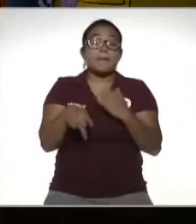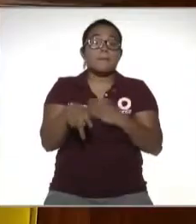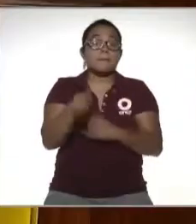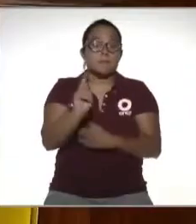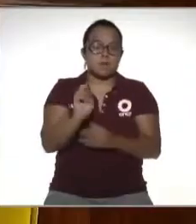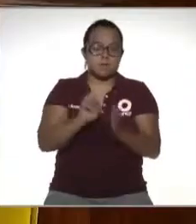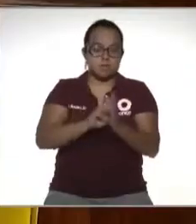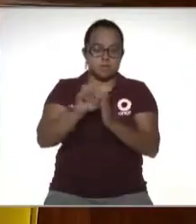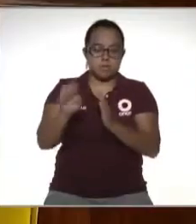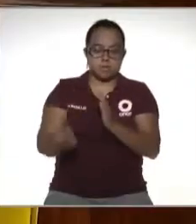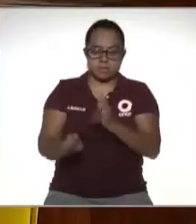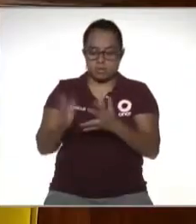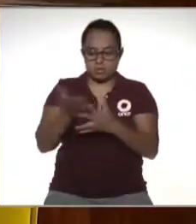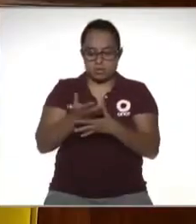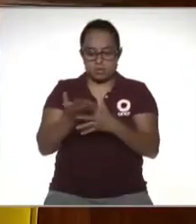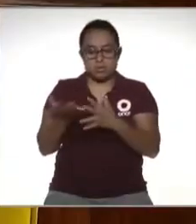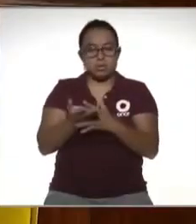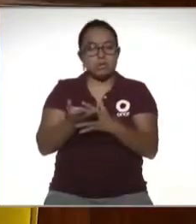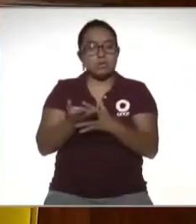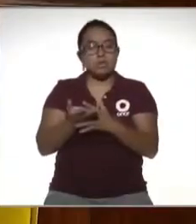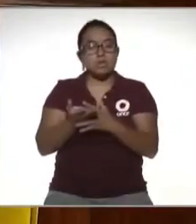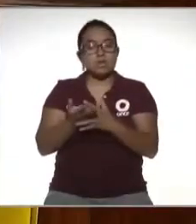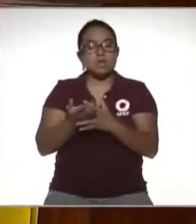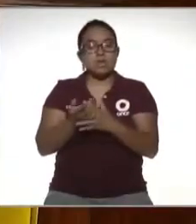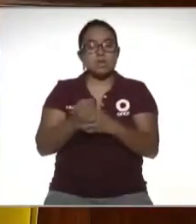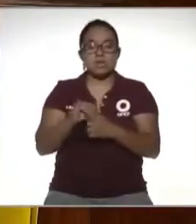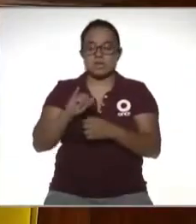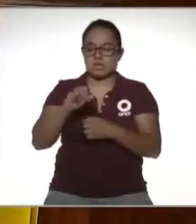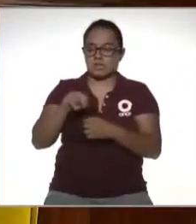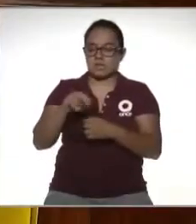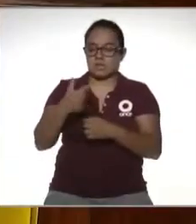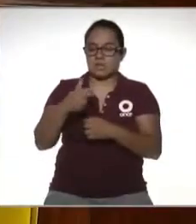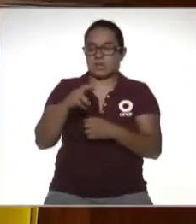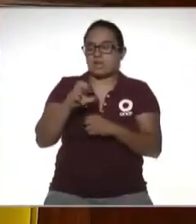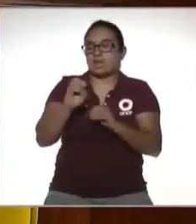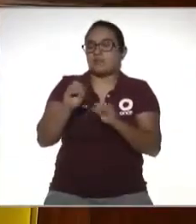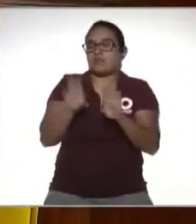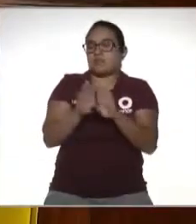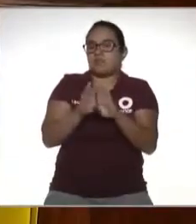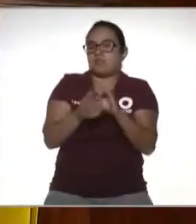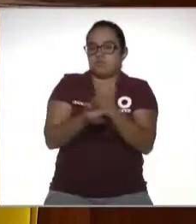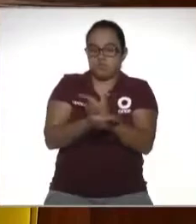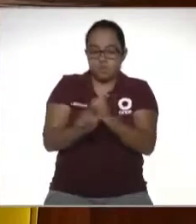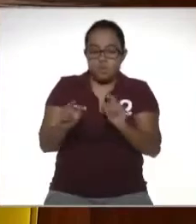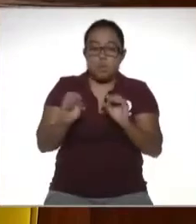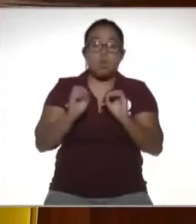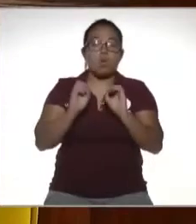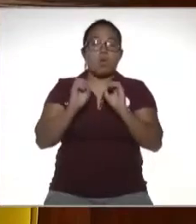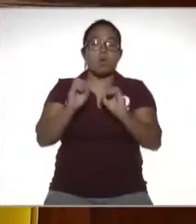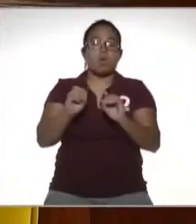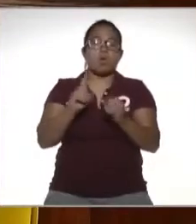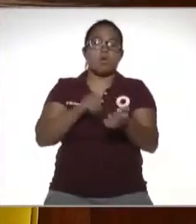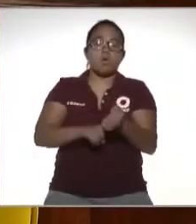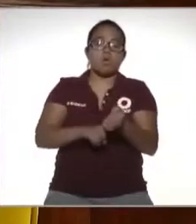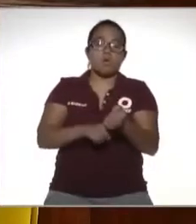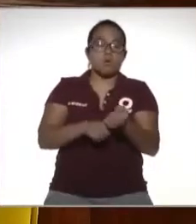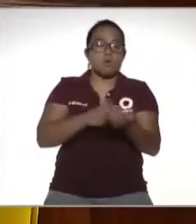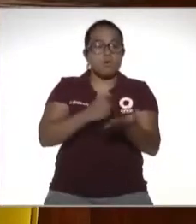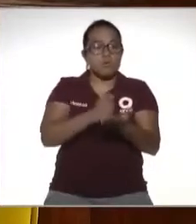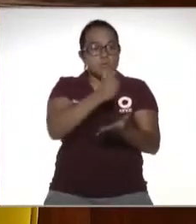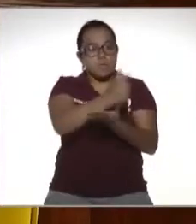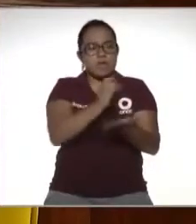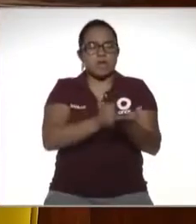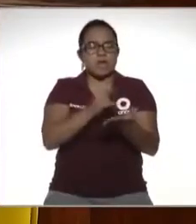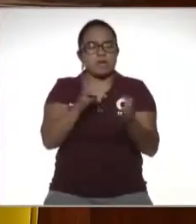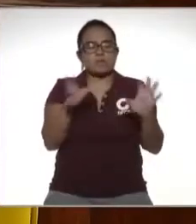los podamos clasificar como un tipo de ingresos ya sea exentos o que no sean afectos al pago del